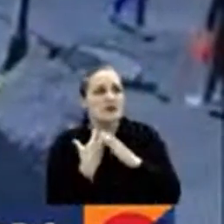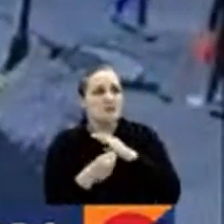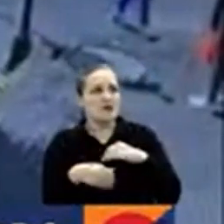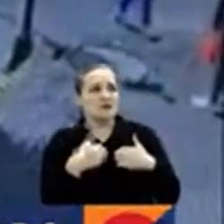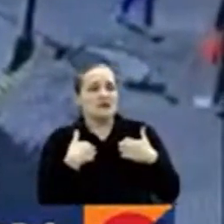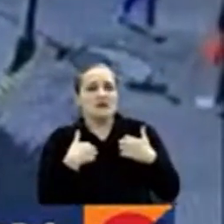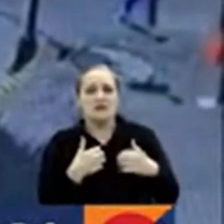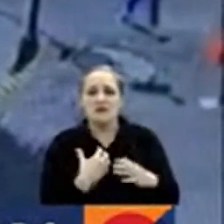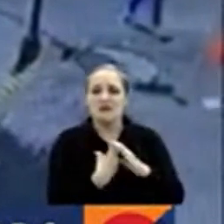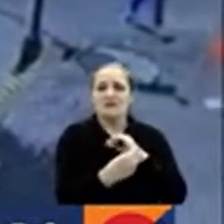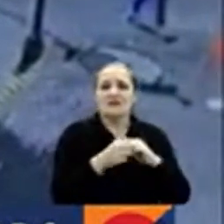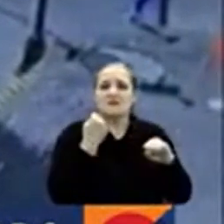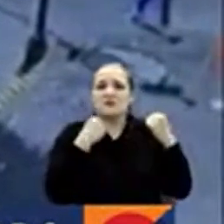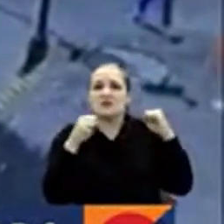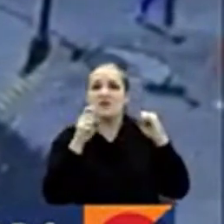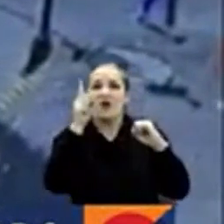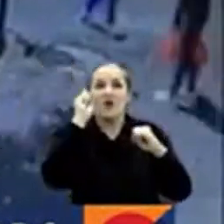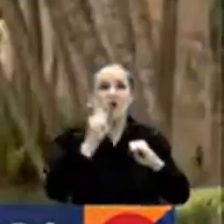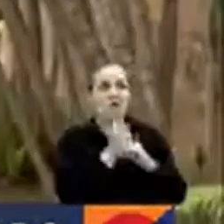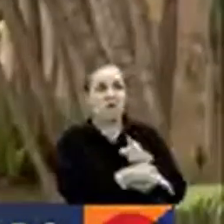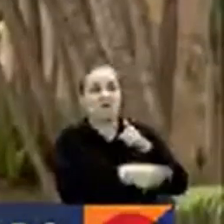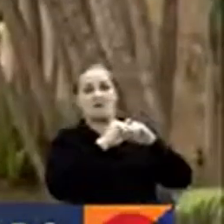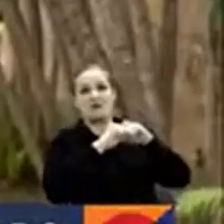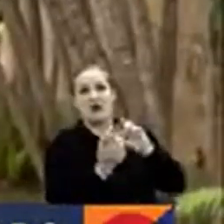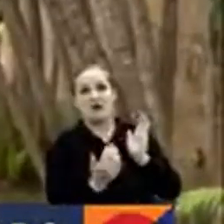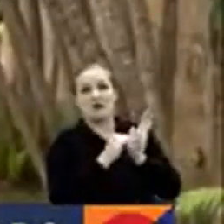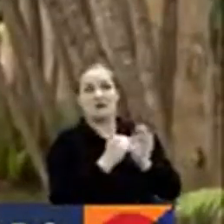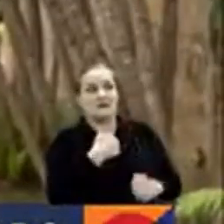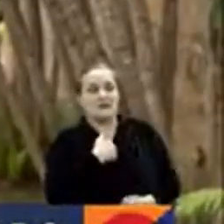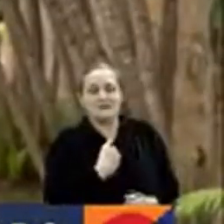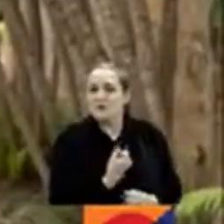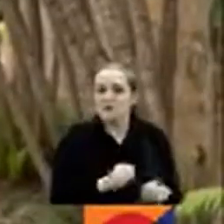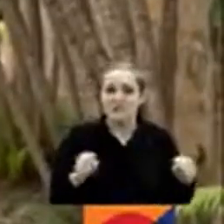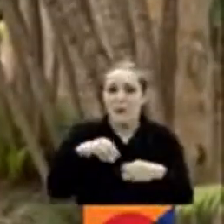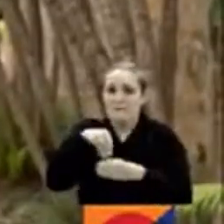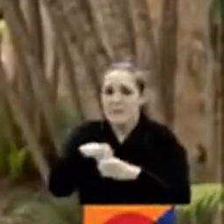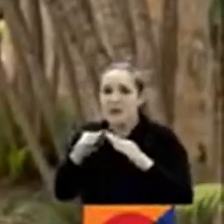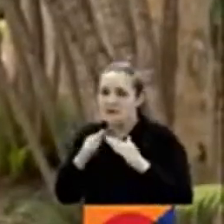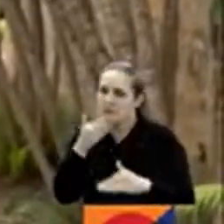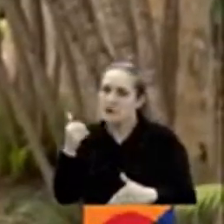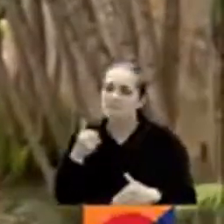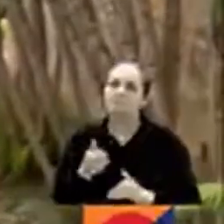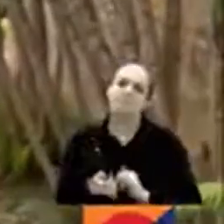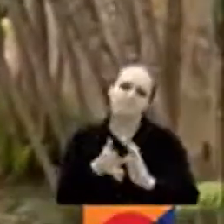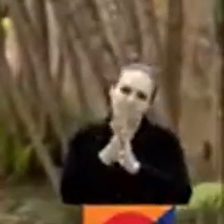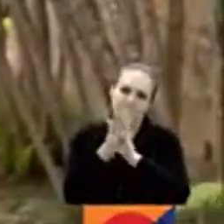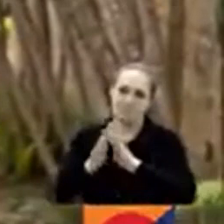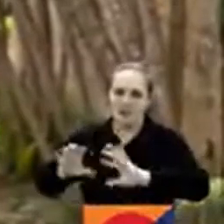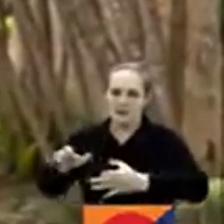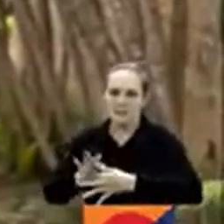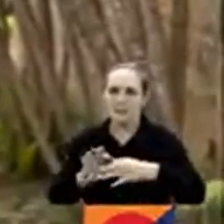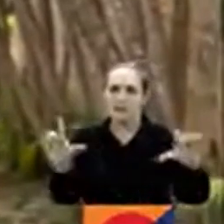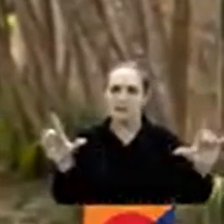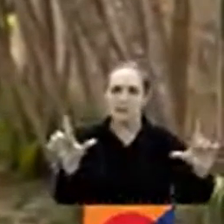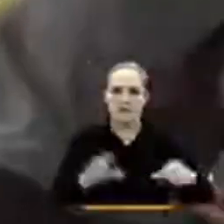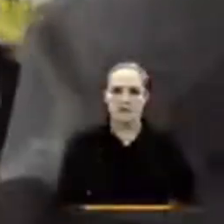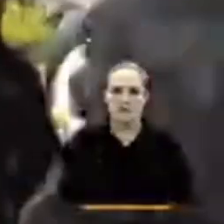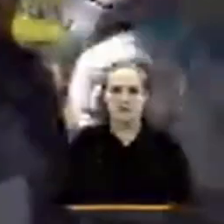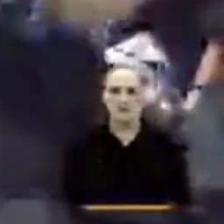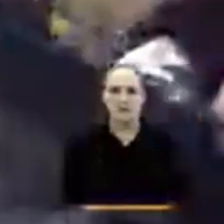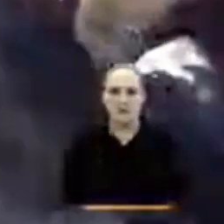las calles por poder ser la próxima víctima. Radio Nacional de Colombia y RTBC Noticias Conectados 24-7.